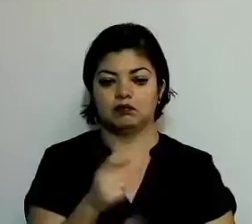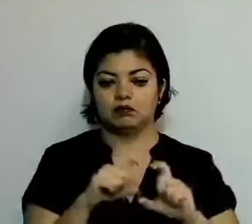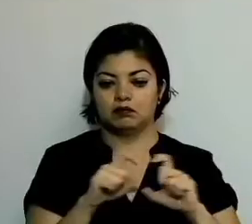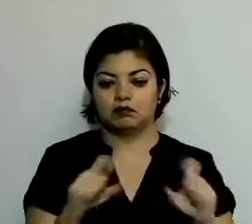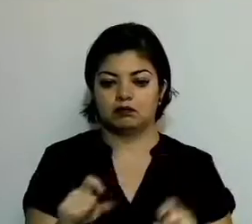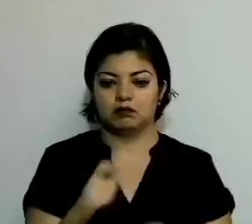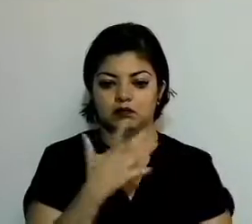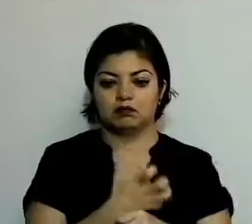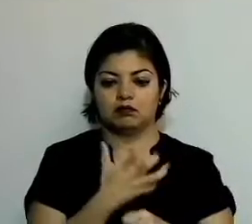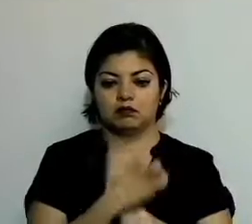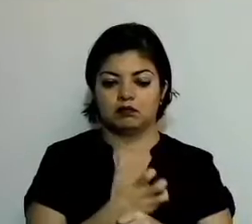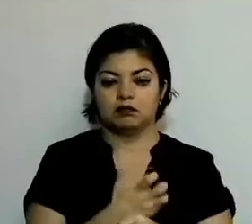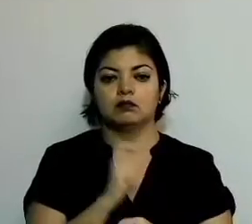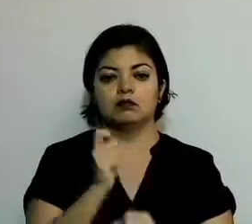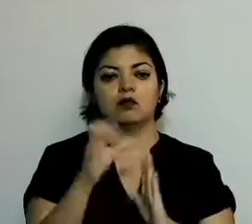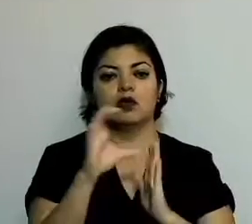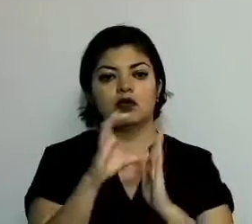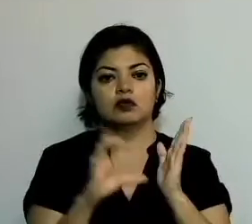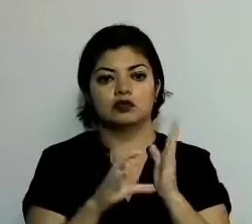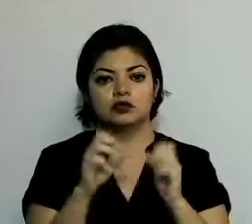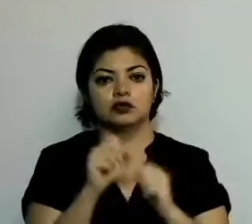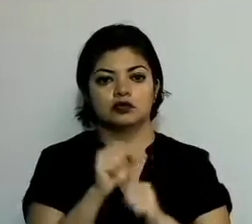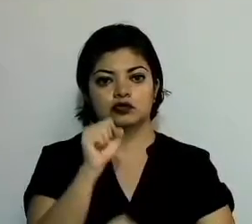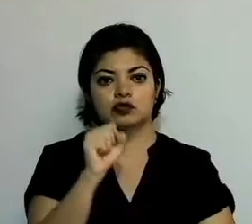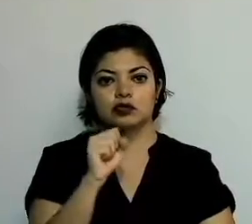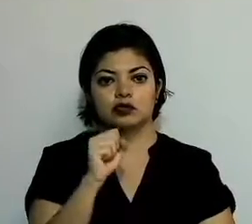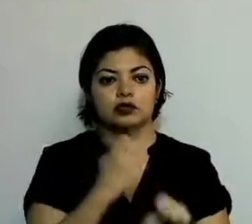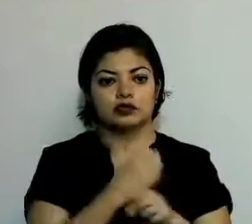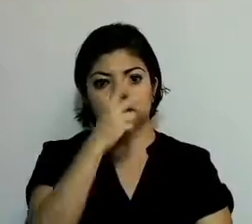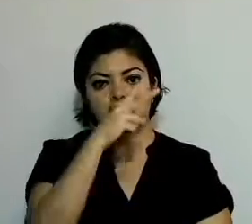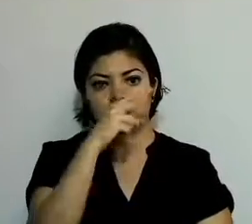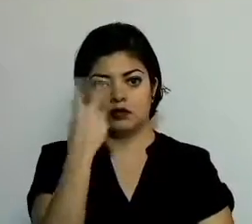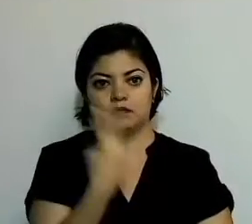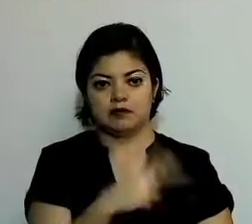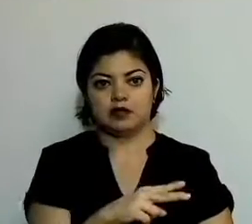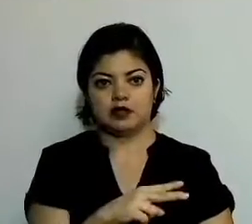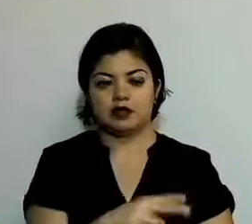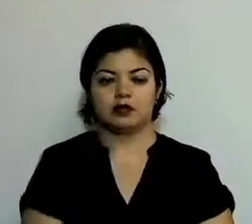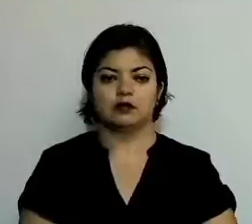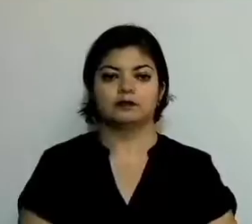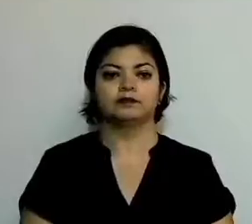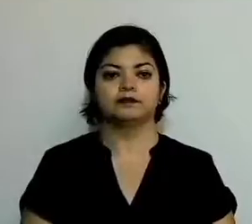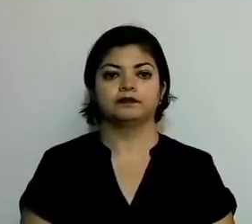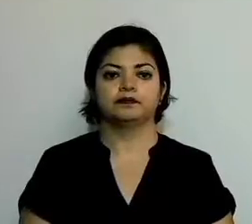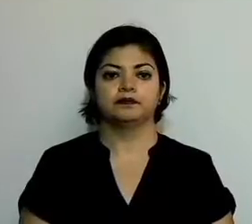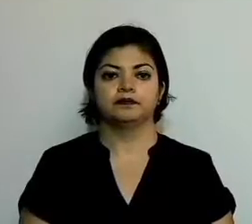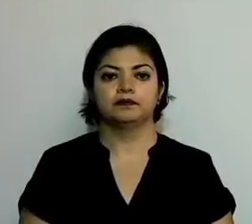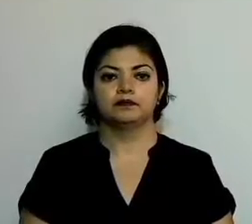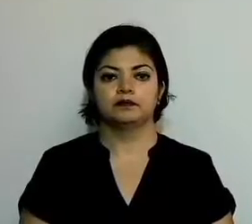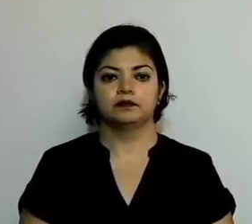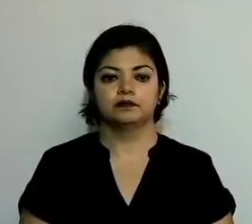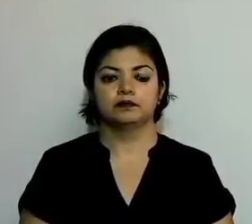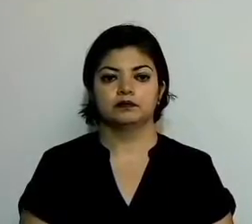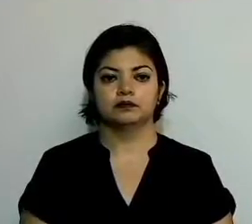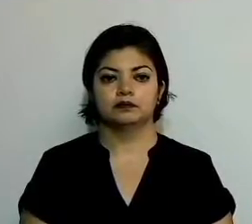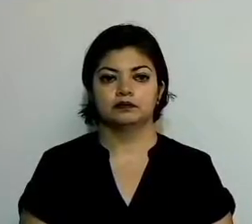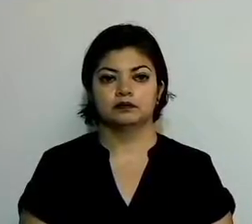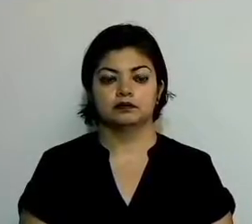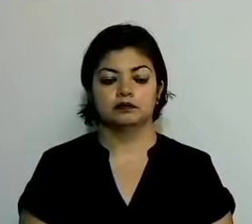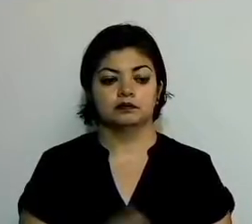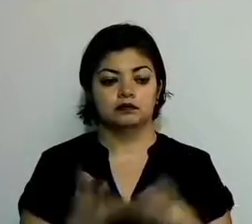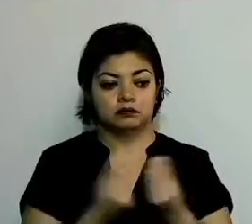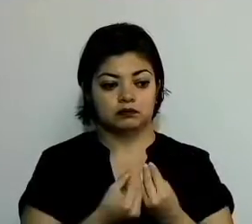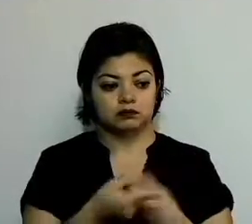quinta de la Constitución Política del Estado Libre y Soberano de México. Quienes integramos